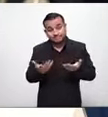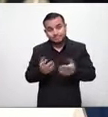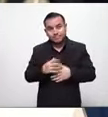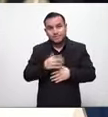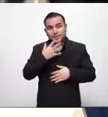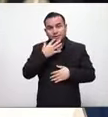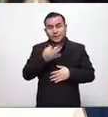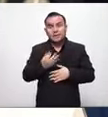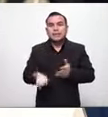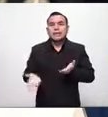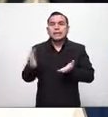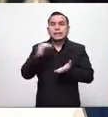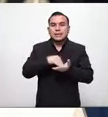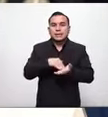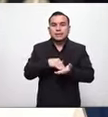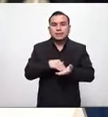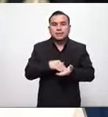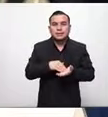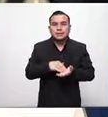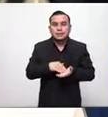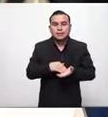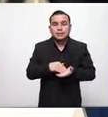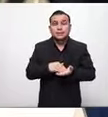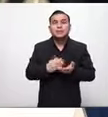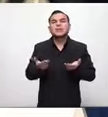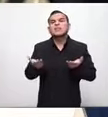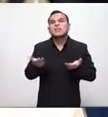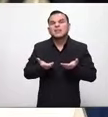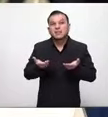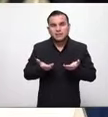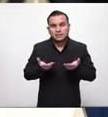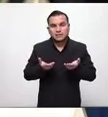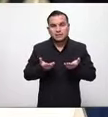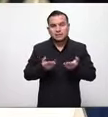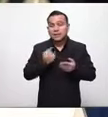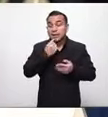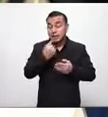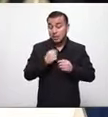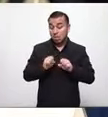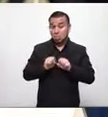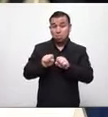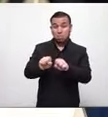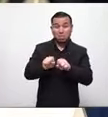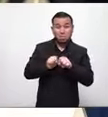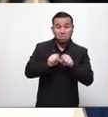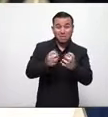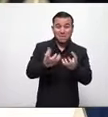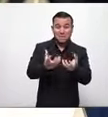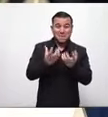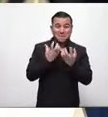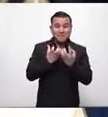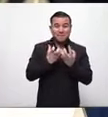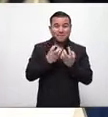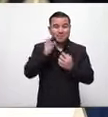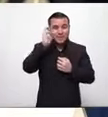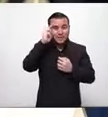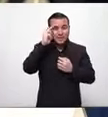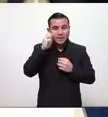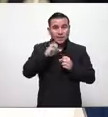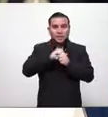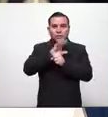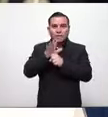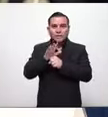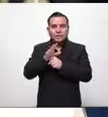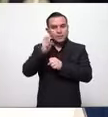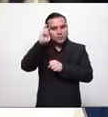y nuevamente nos toca ver que alguien más pierde esta batalla y que el COVID no